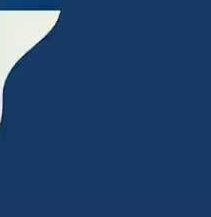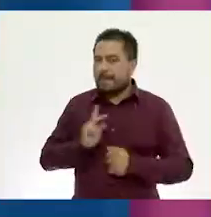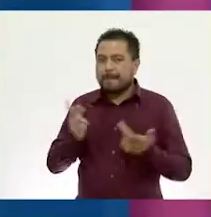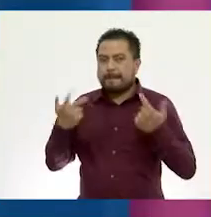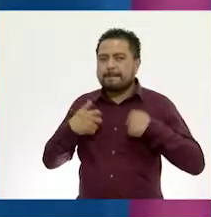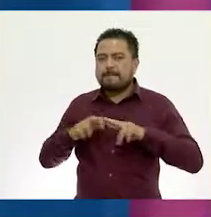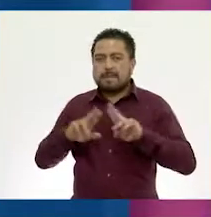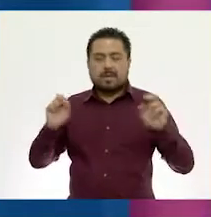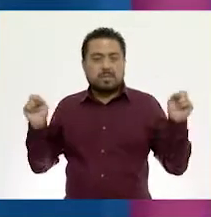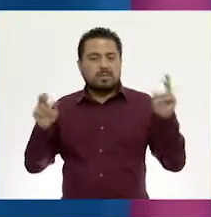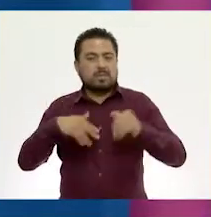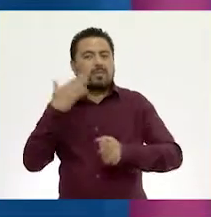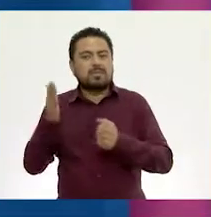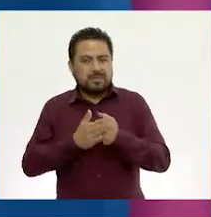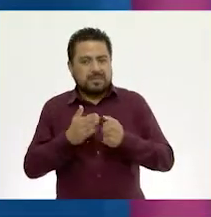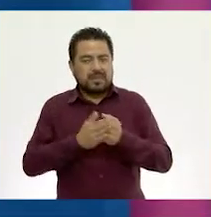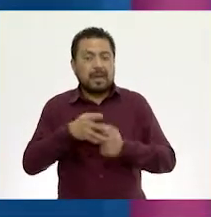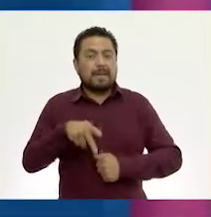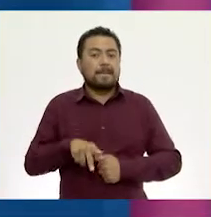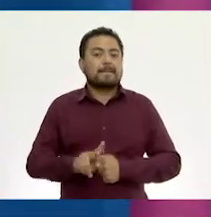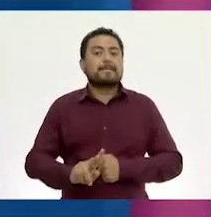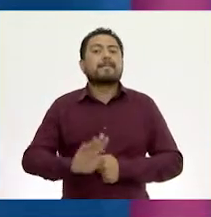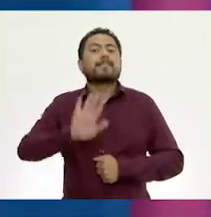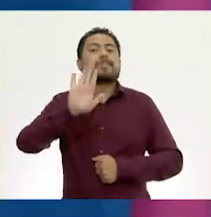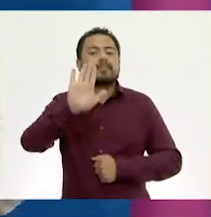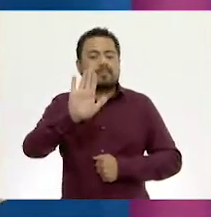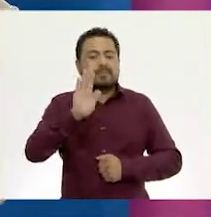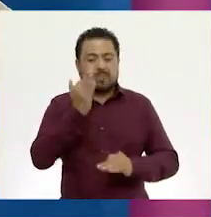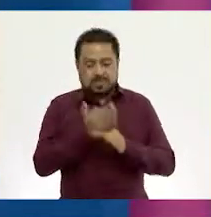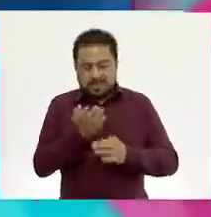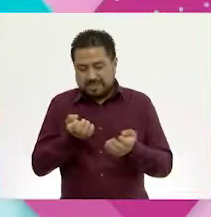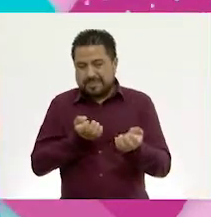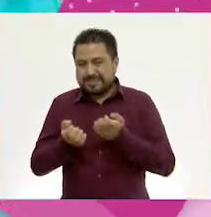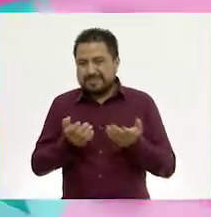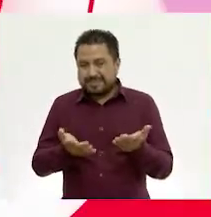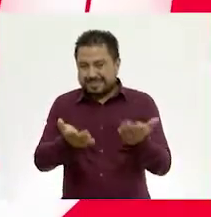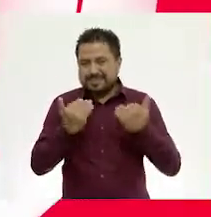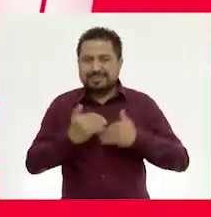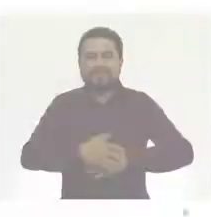Hasta la próxima. Pero antes, vamos a movernos un poco.